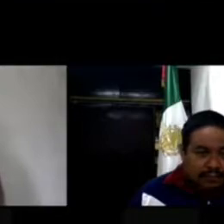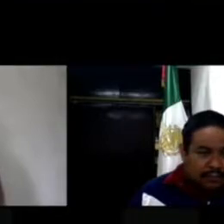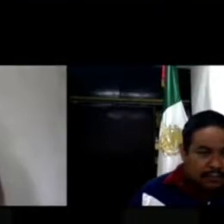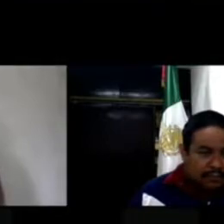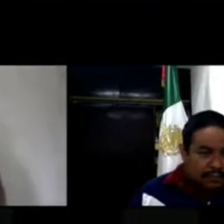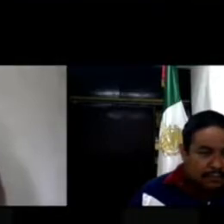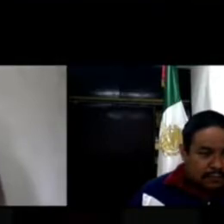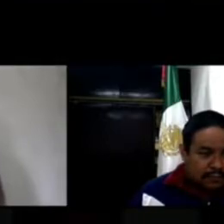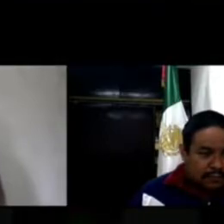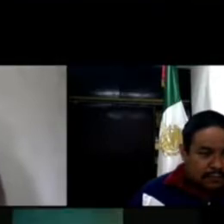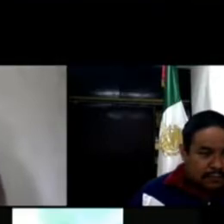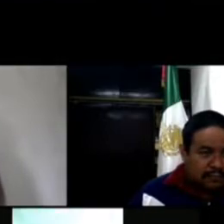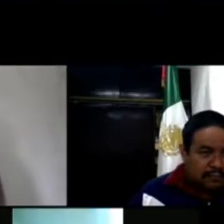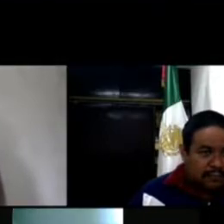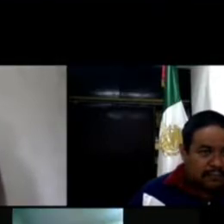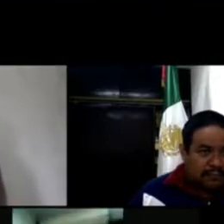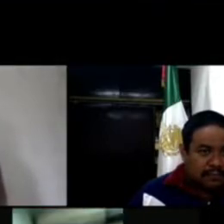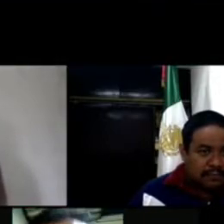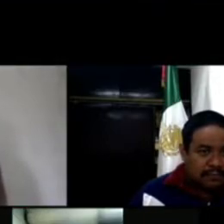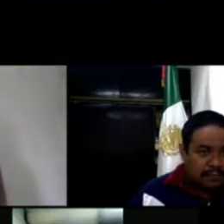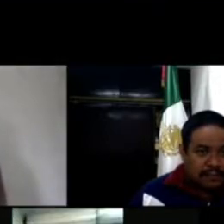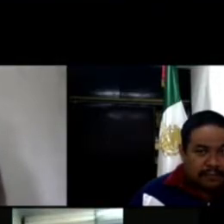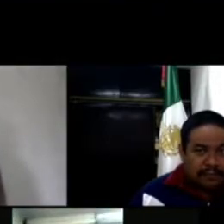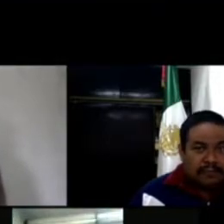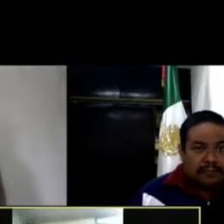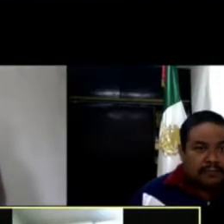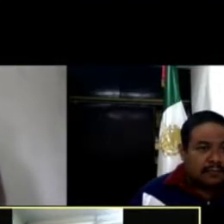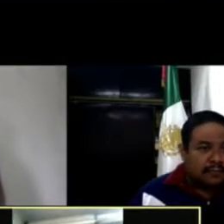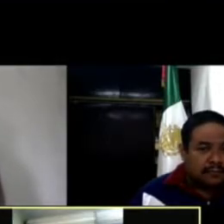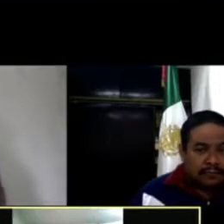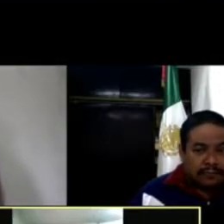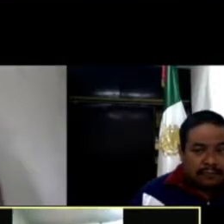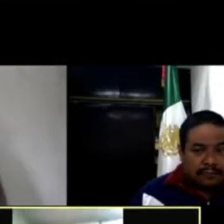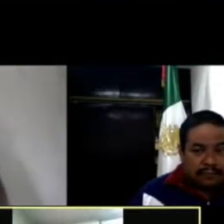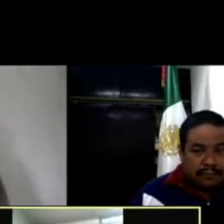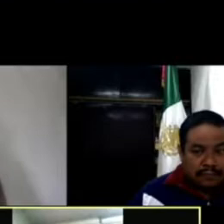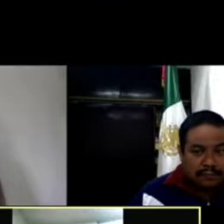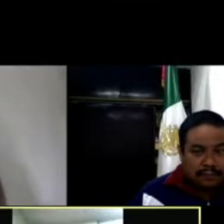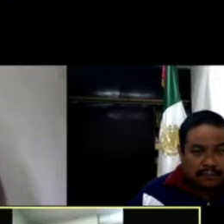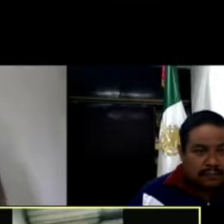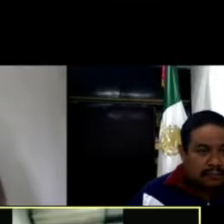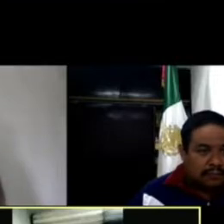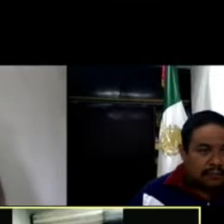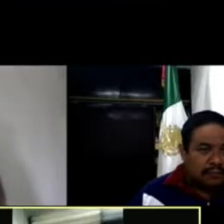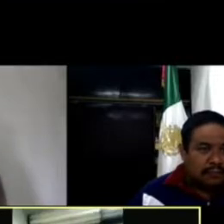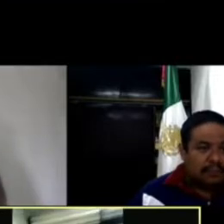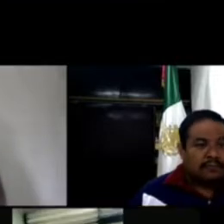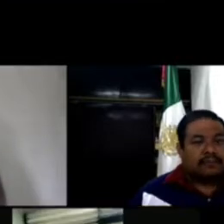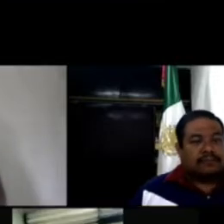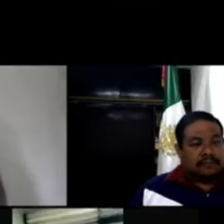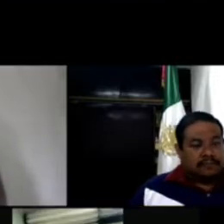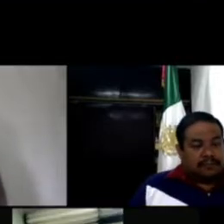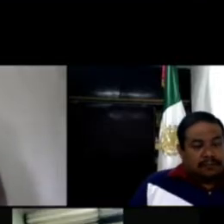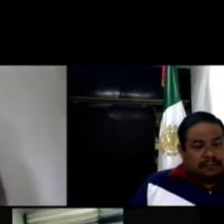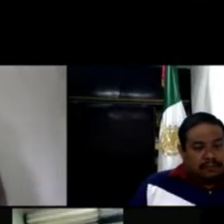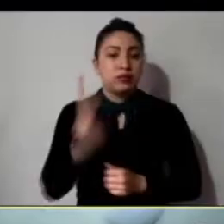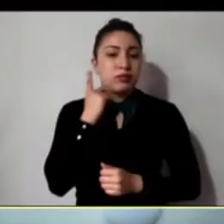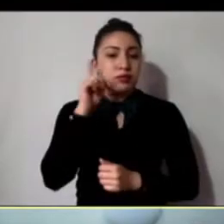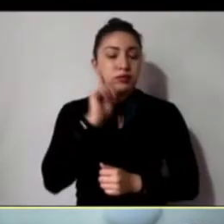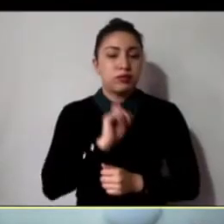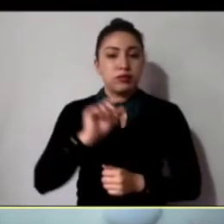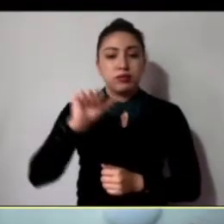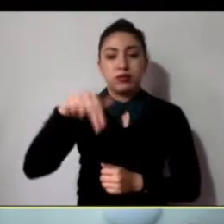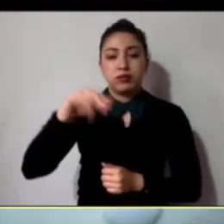Diputado Eleazar Rubio Aldarán. Presente. Gracias, diputado. Y diputada Ana Patricia